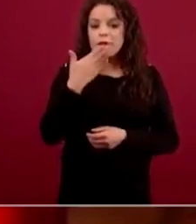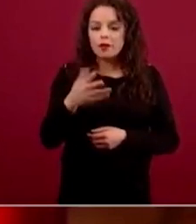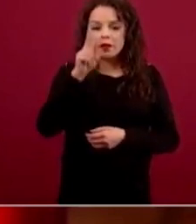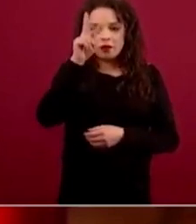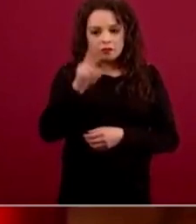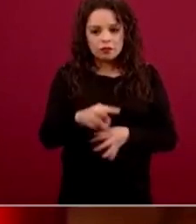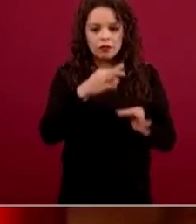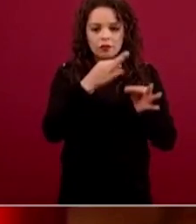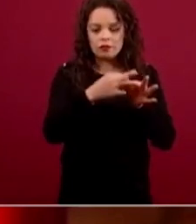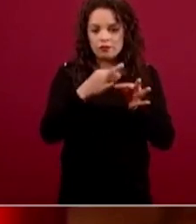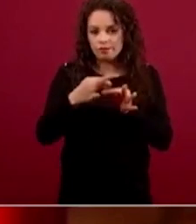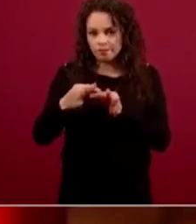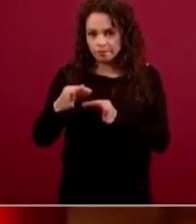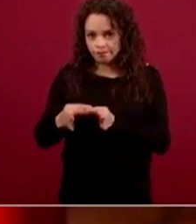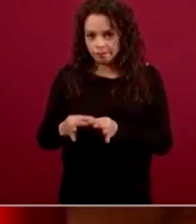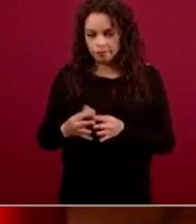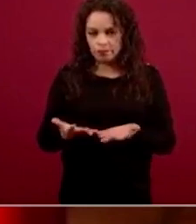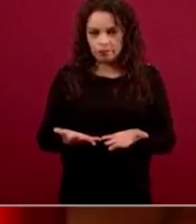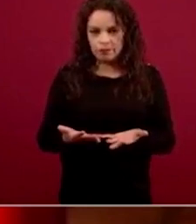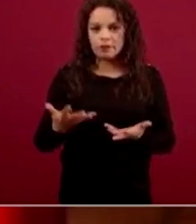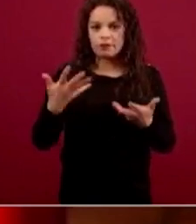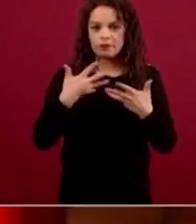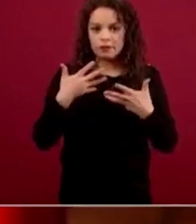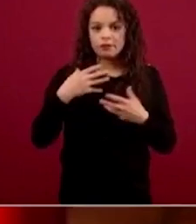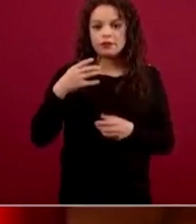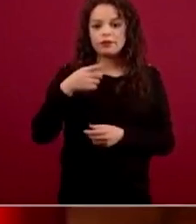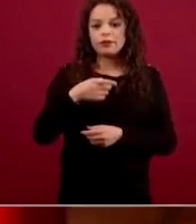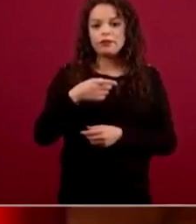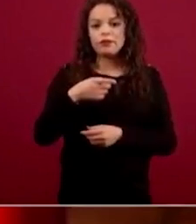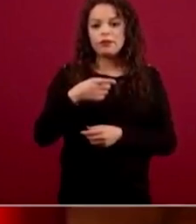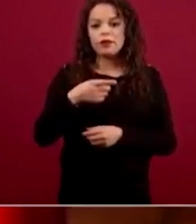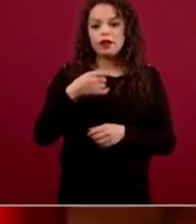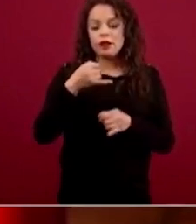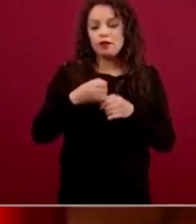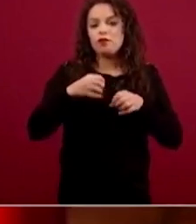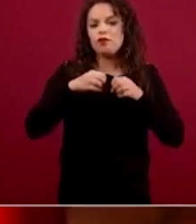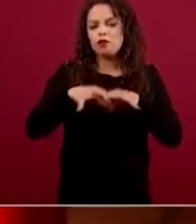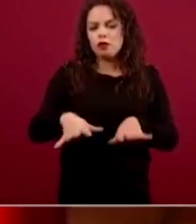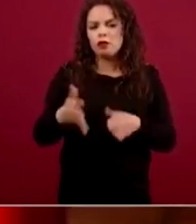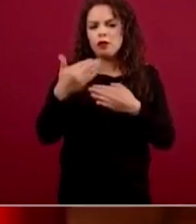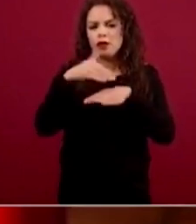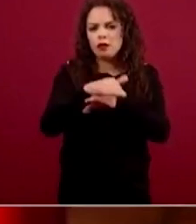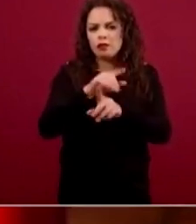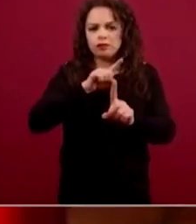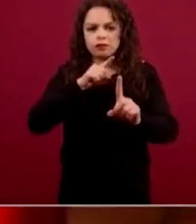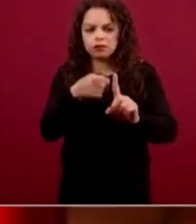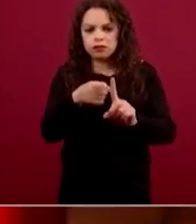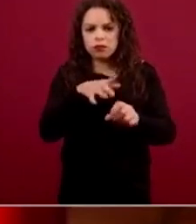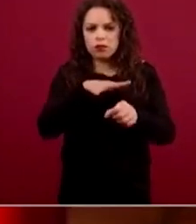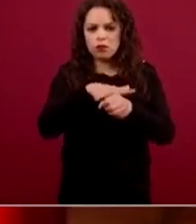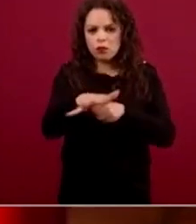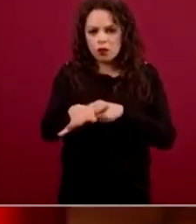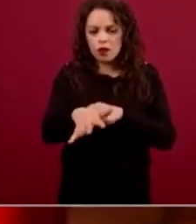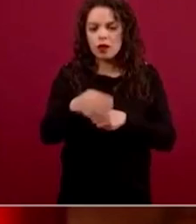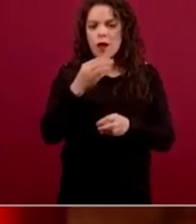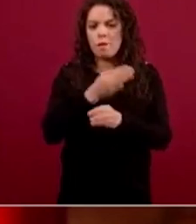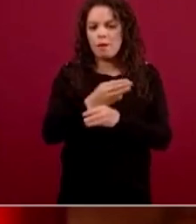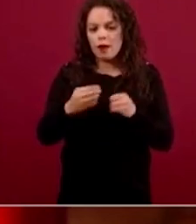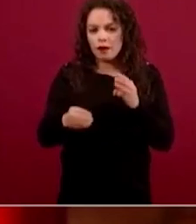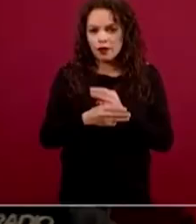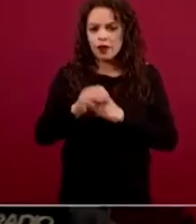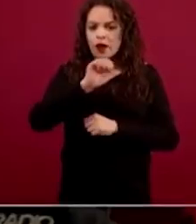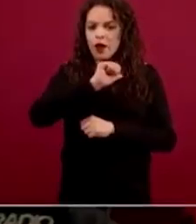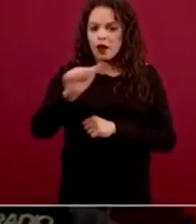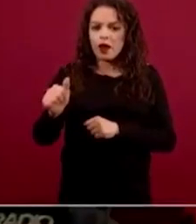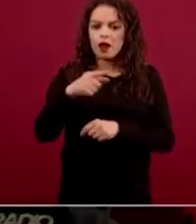tenga evidencia y sustento científico, sino que en primer lugar esté el sitio de coronavirus, los materiales de Susana a